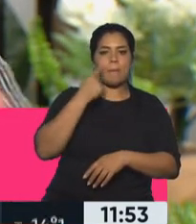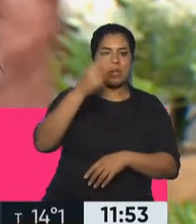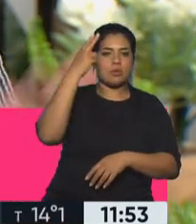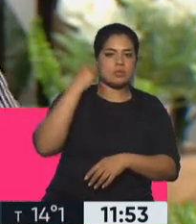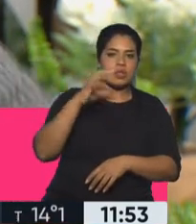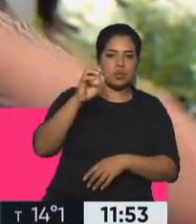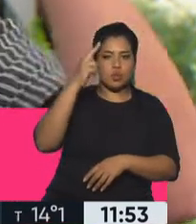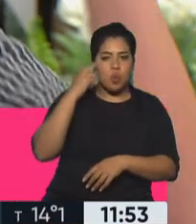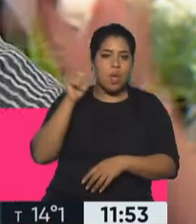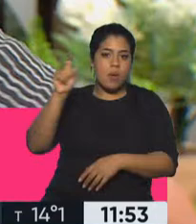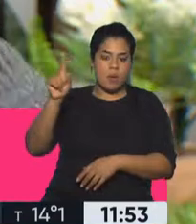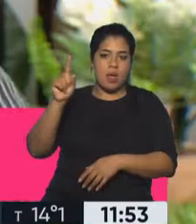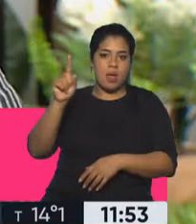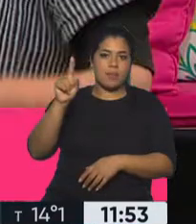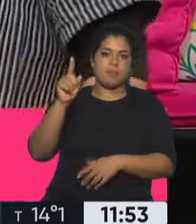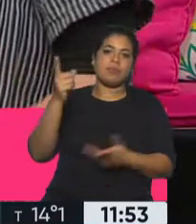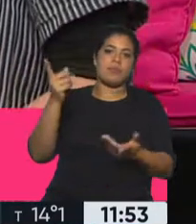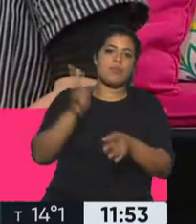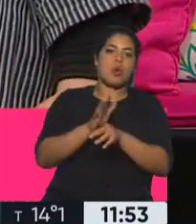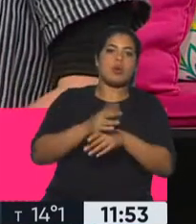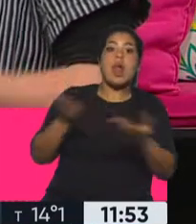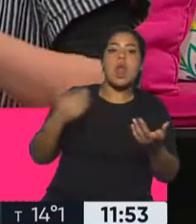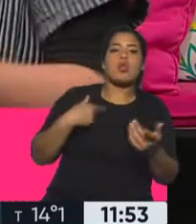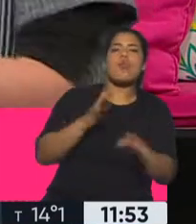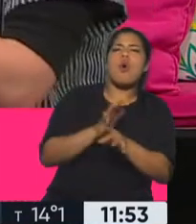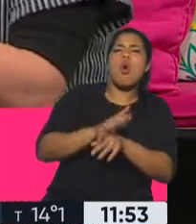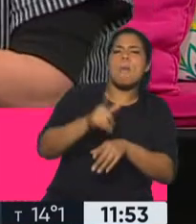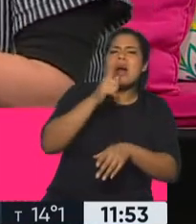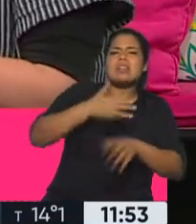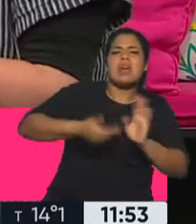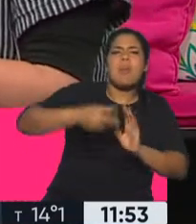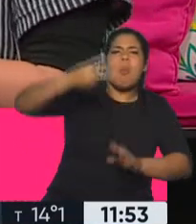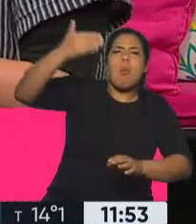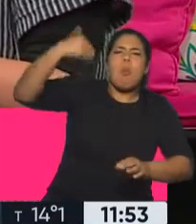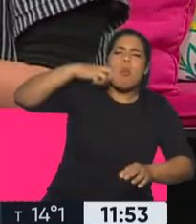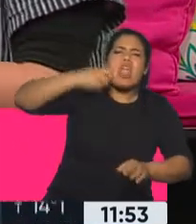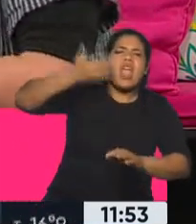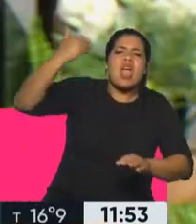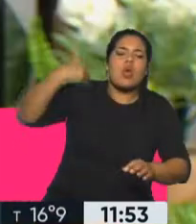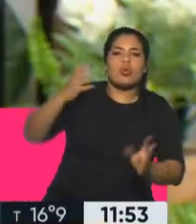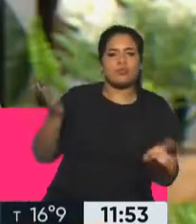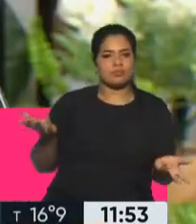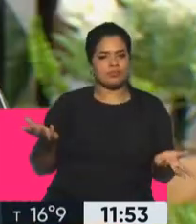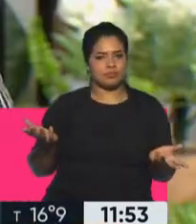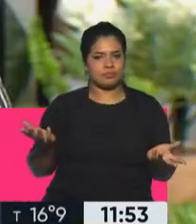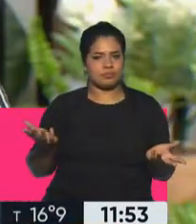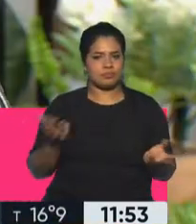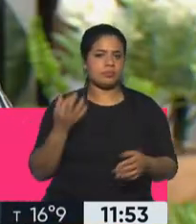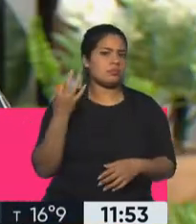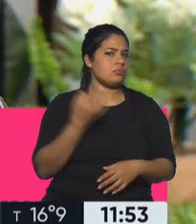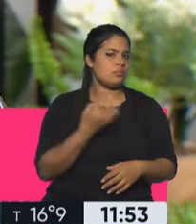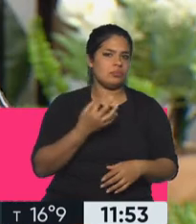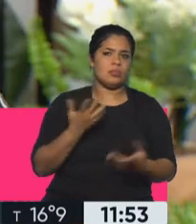Carlos Chagas lo describió como un problema de allá, de casas de barro, de qué sé yo, y eso le ha hecho estragos a la